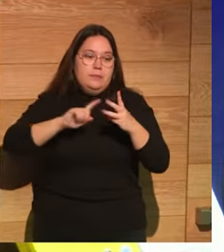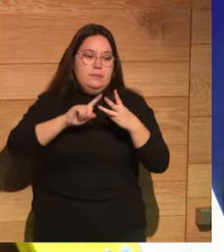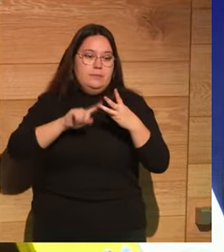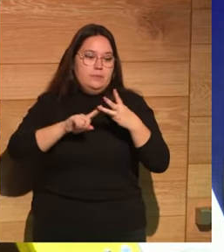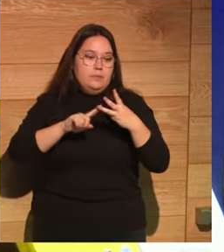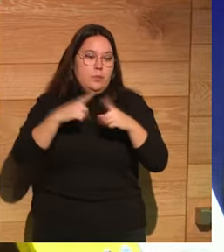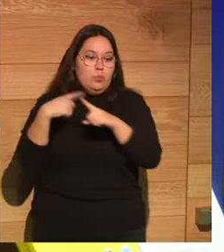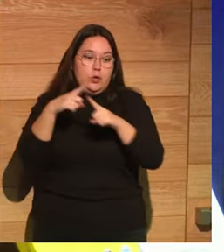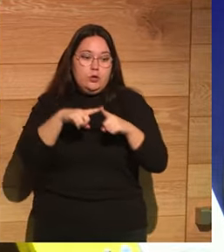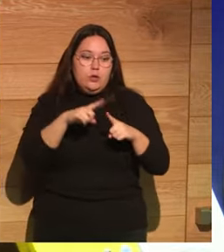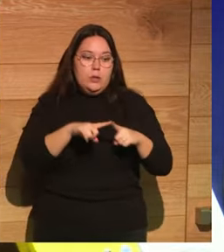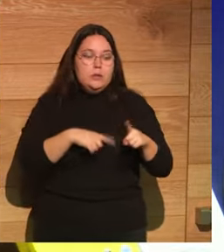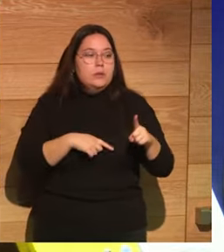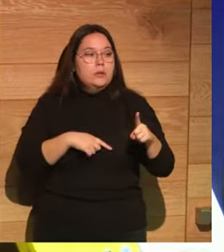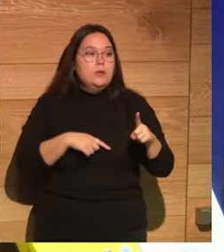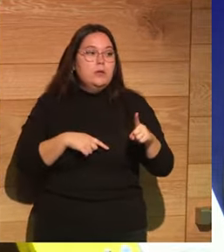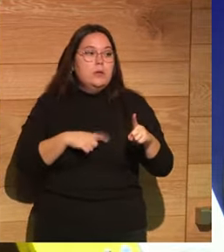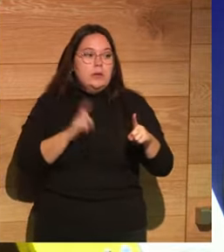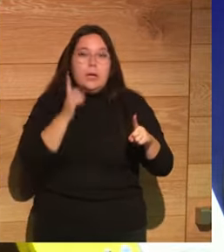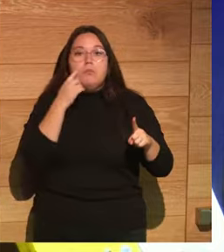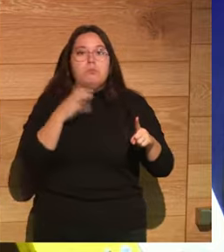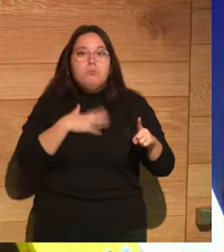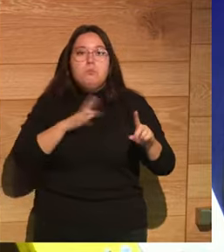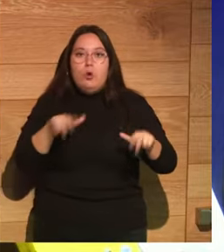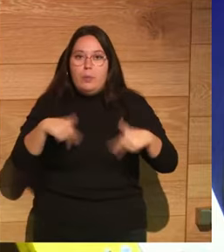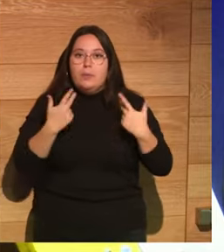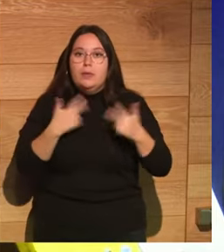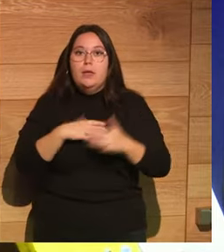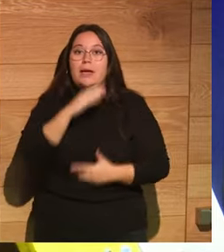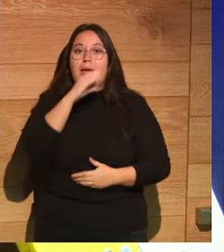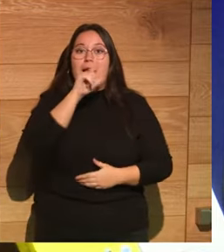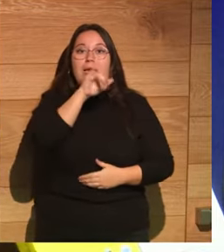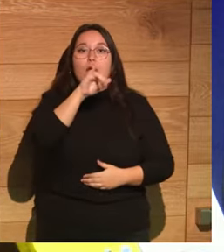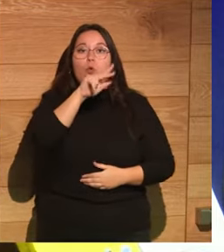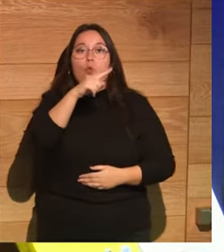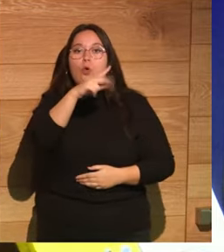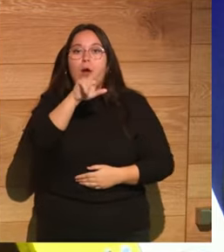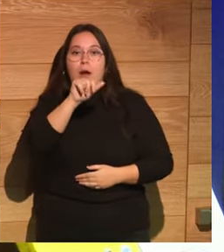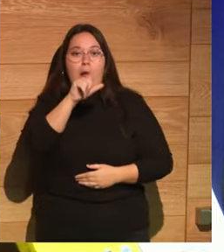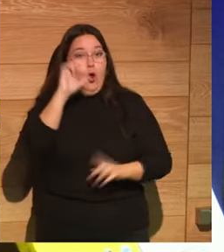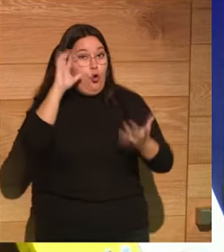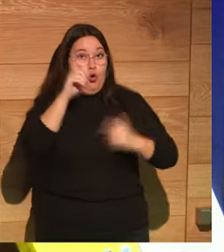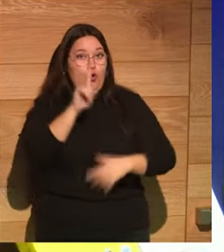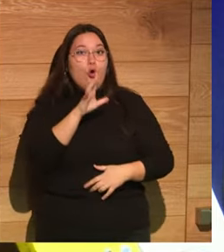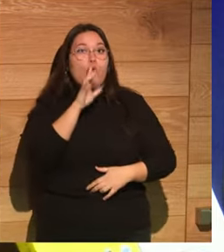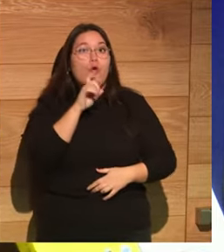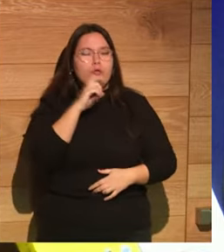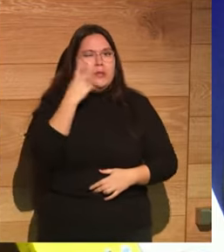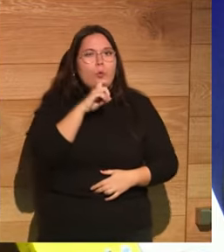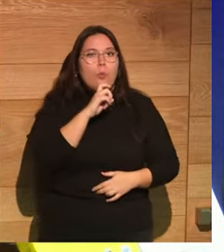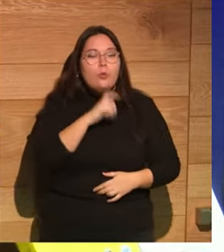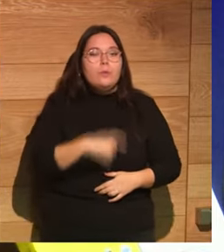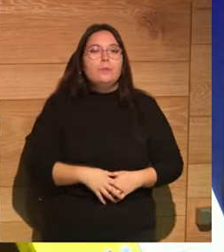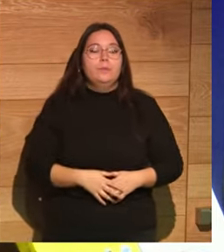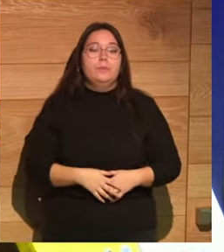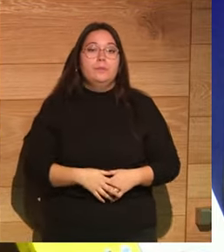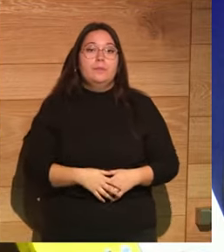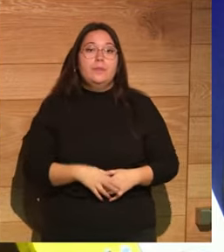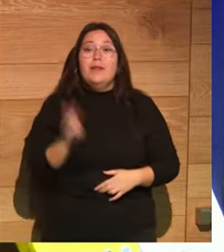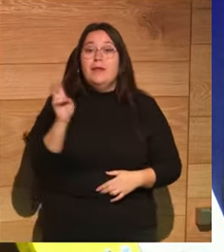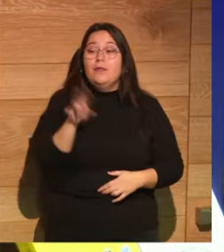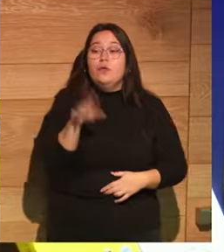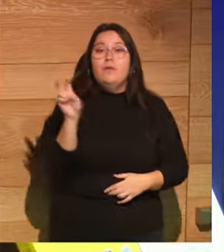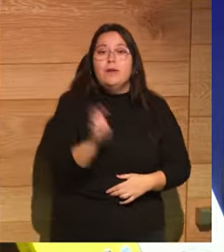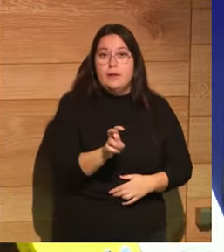permiten llegar hasta ese punto ¿cómo sabemos que Calígula no estaba loco? bueno pues lo primero es viendo que de dónde